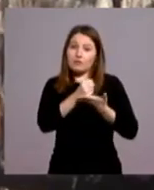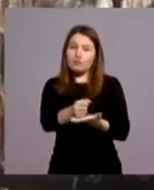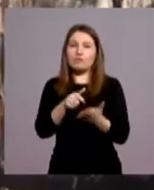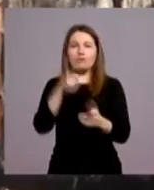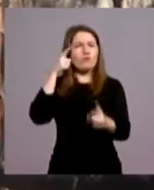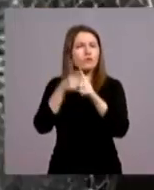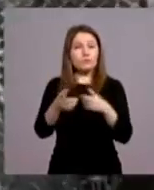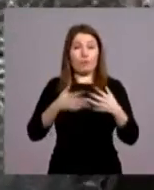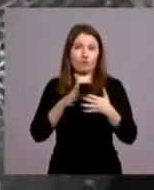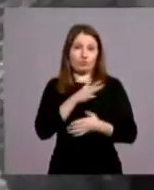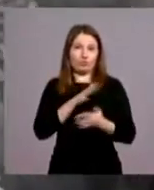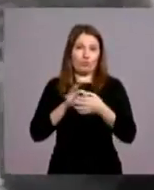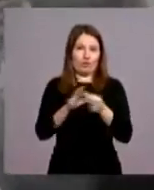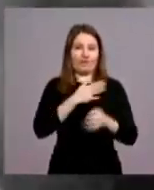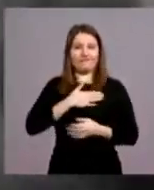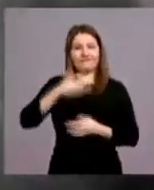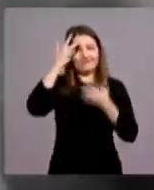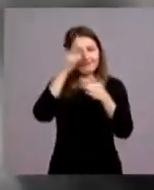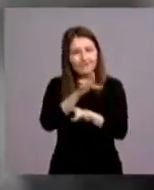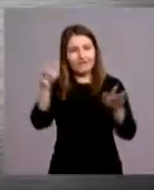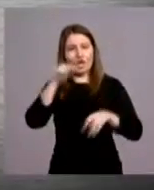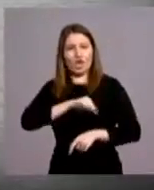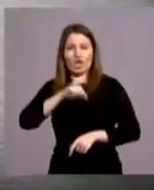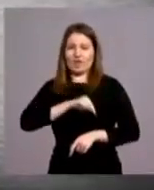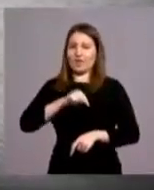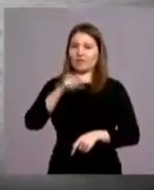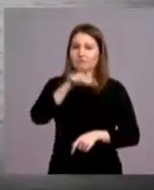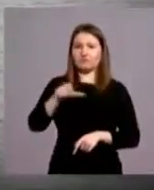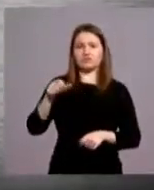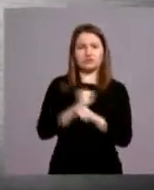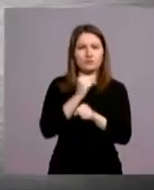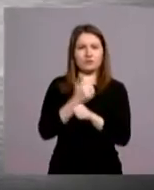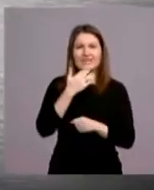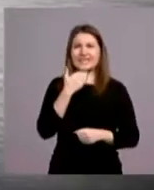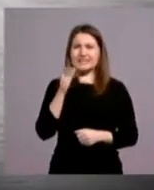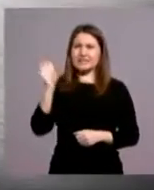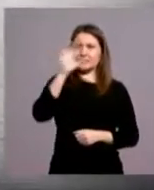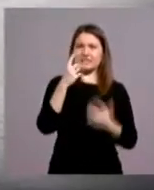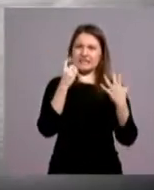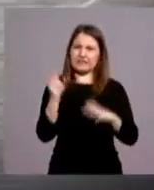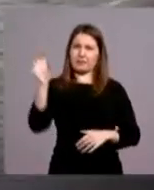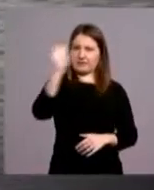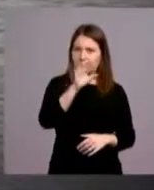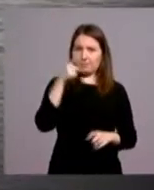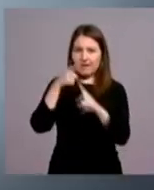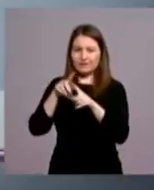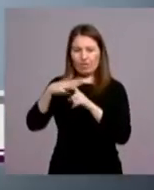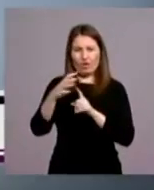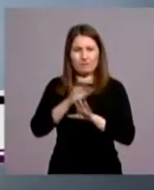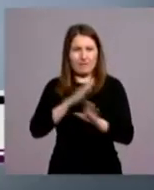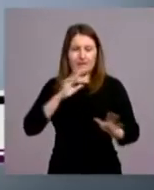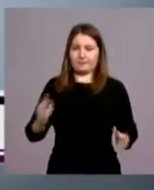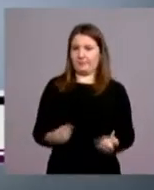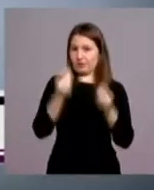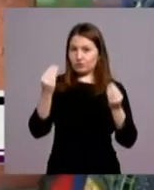sensibilizar acerca de esa realidad y del trabajo que lleva a cabo en cerca de 60 países para paliar estas situaciones. Los trabajos de